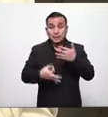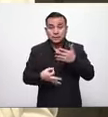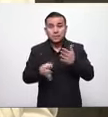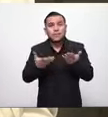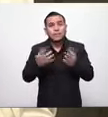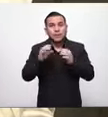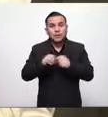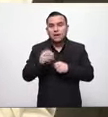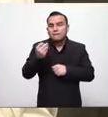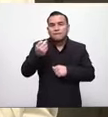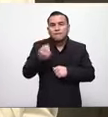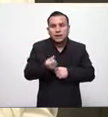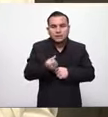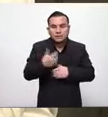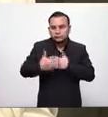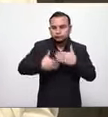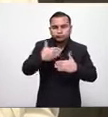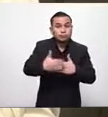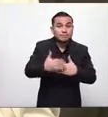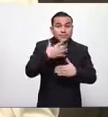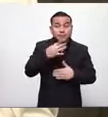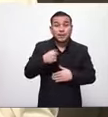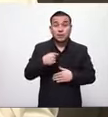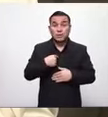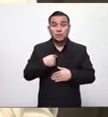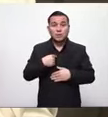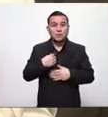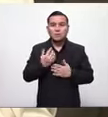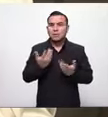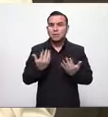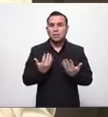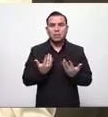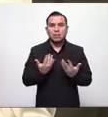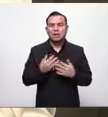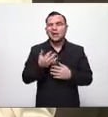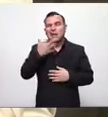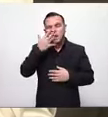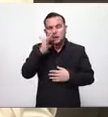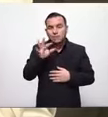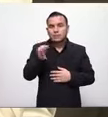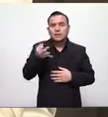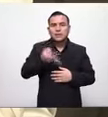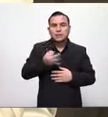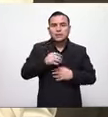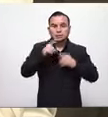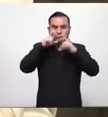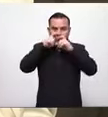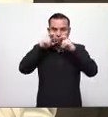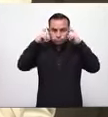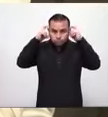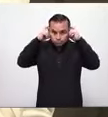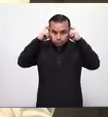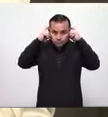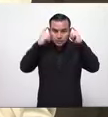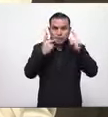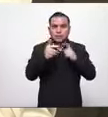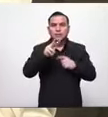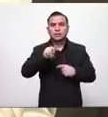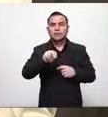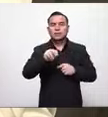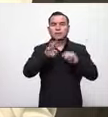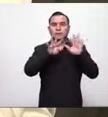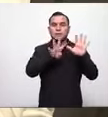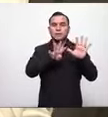sea más fácil yo no puedo esperar por ejemplo si necesito mascarillas N95